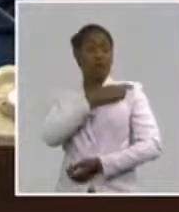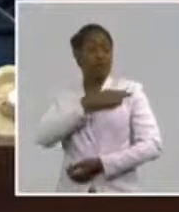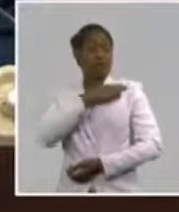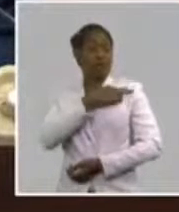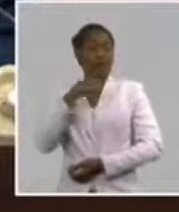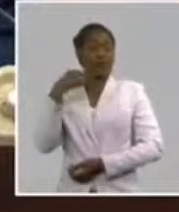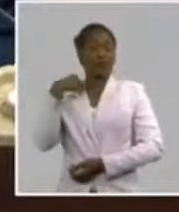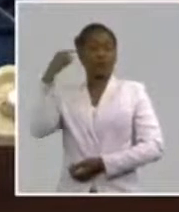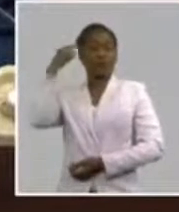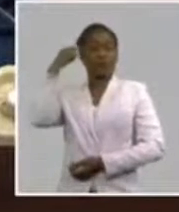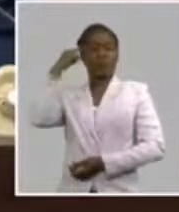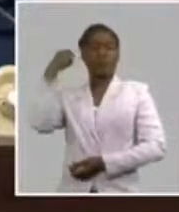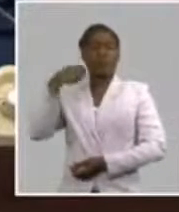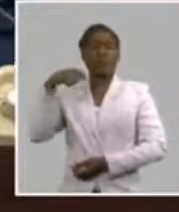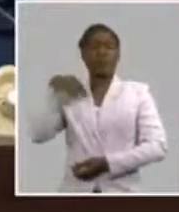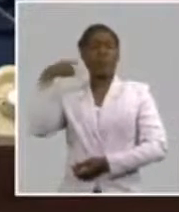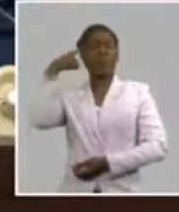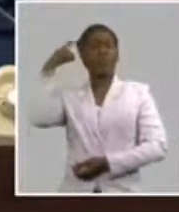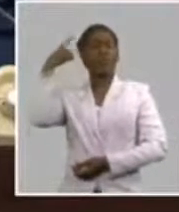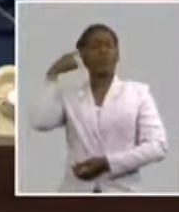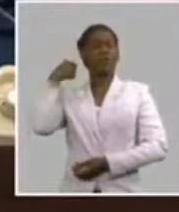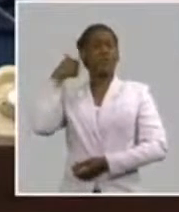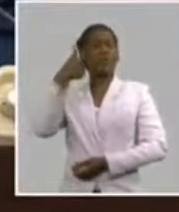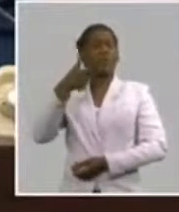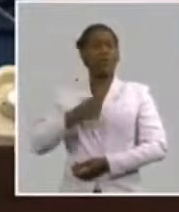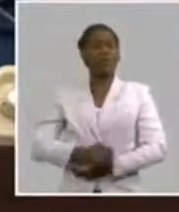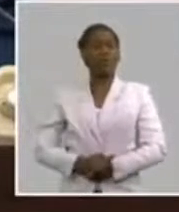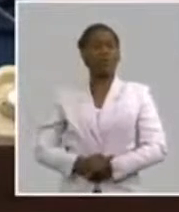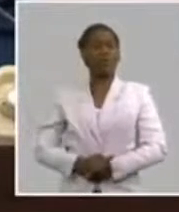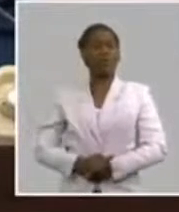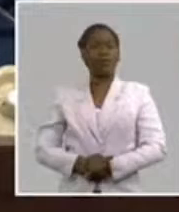tienen que pensar, tienen que ser capaces de analizar contextos.